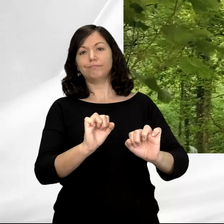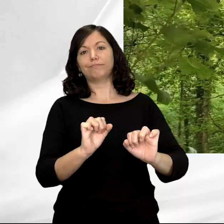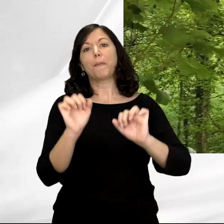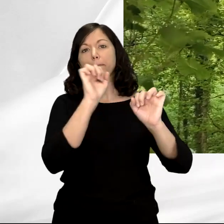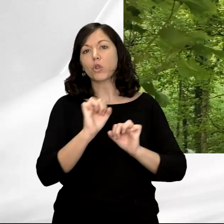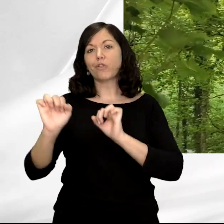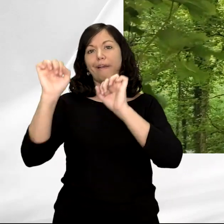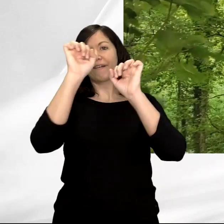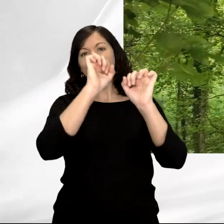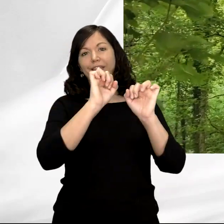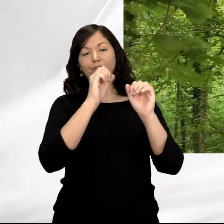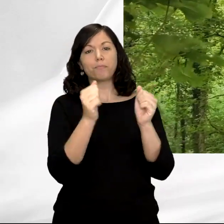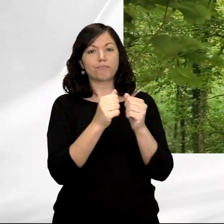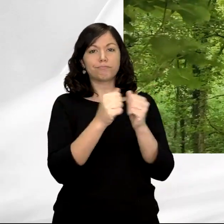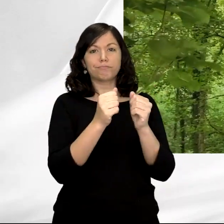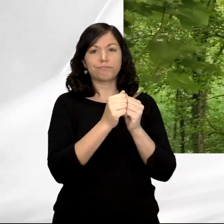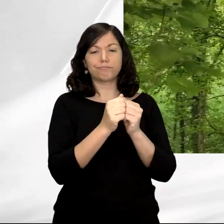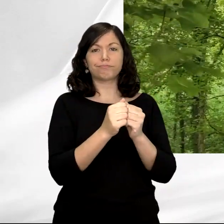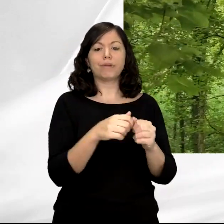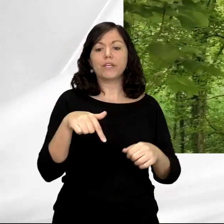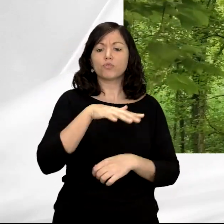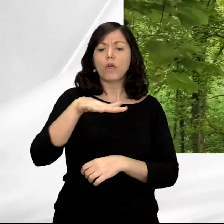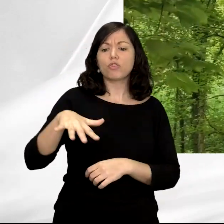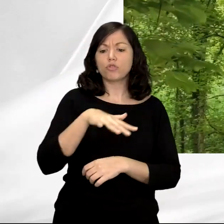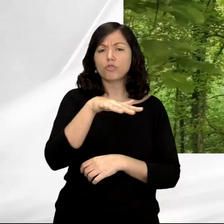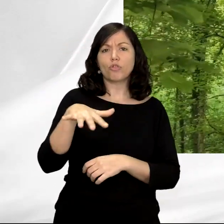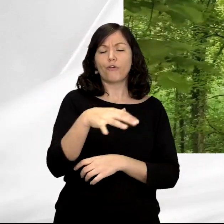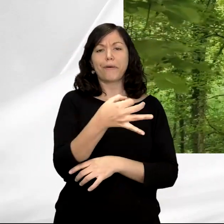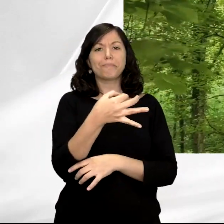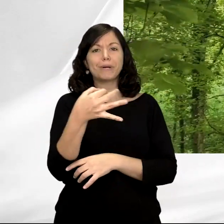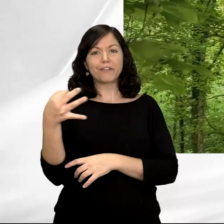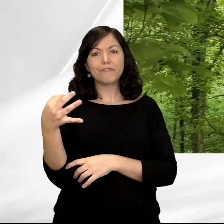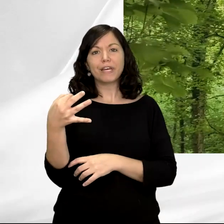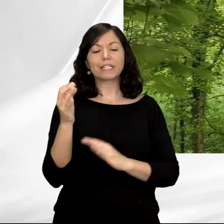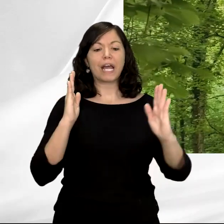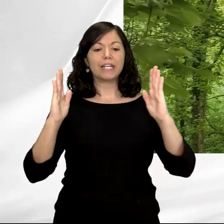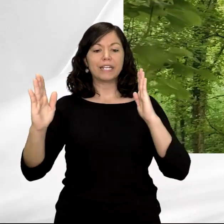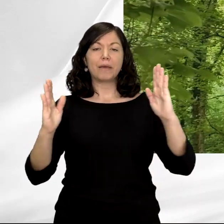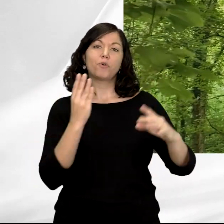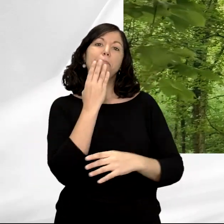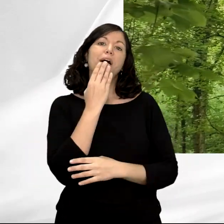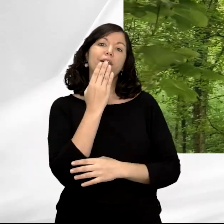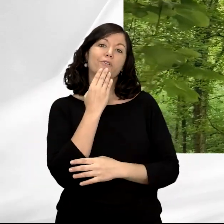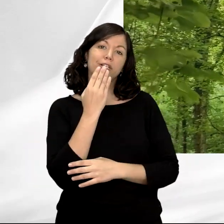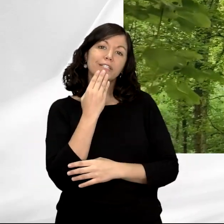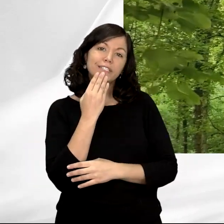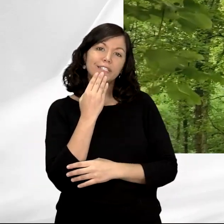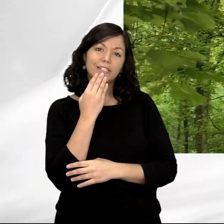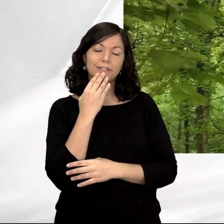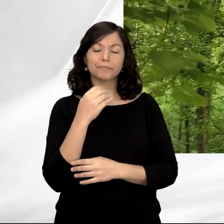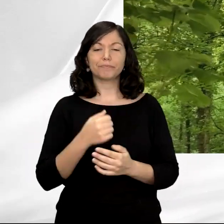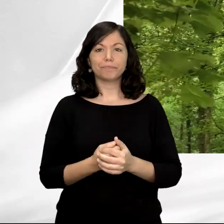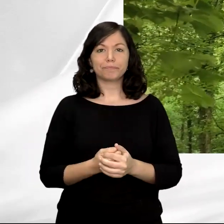protegidos por el farallón rocoso que tenemos detrás, se convierte en un asentamiento perfecto en época paleolítica en esta zona